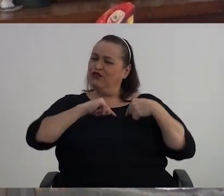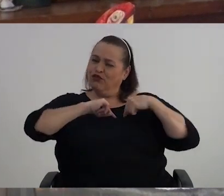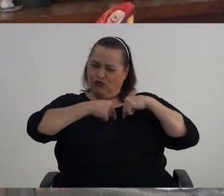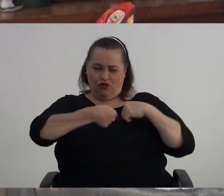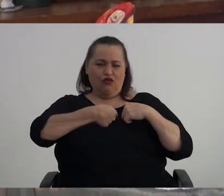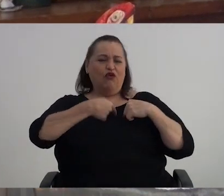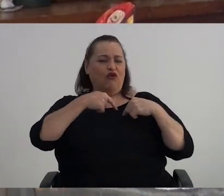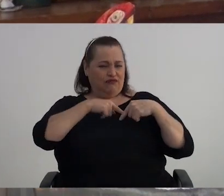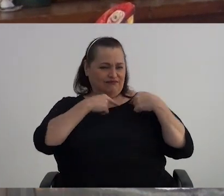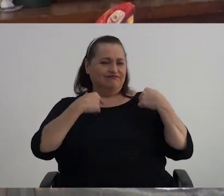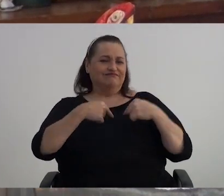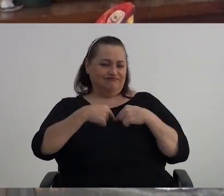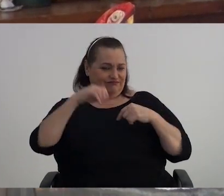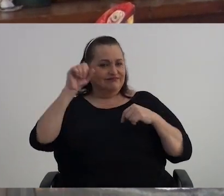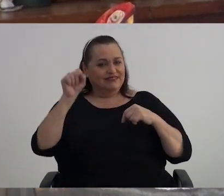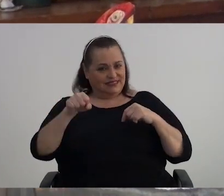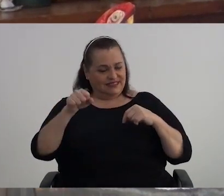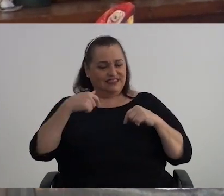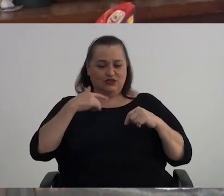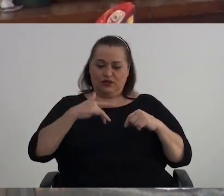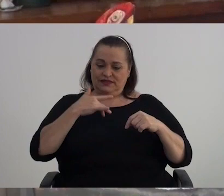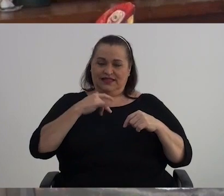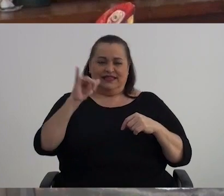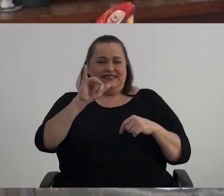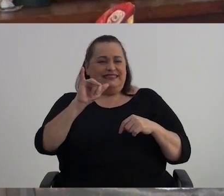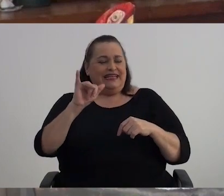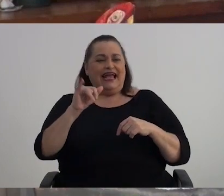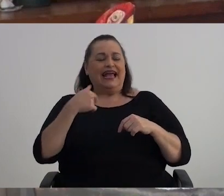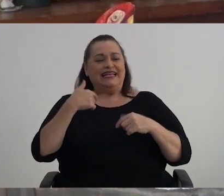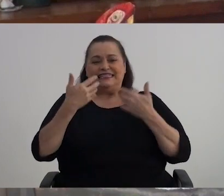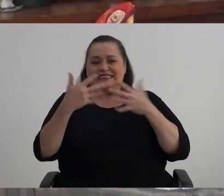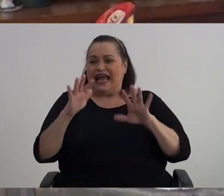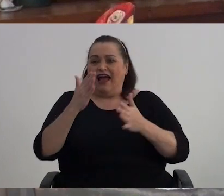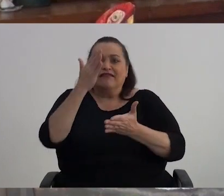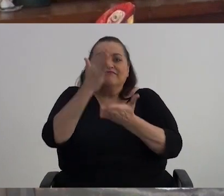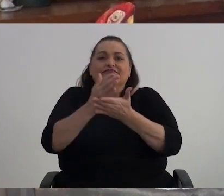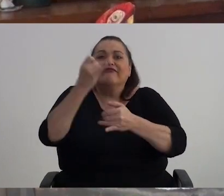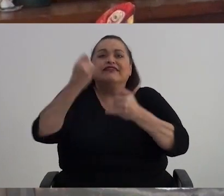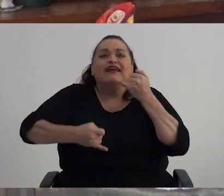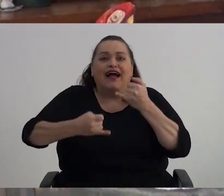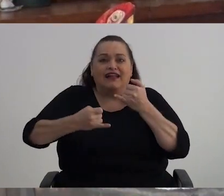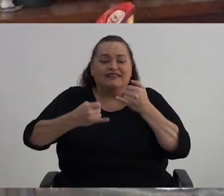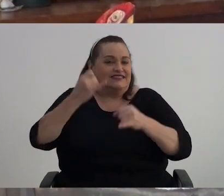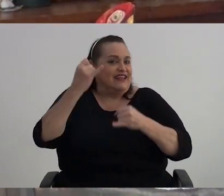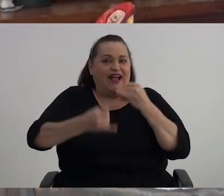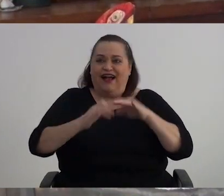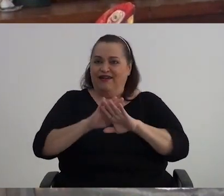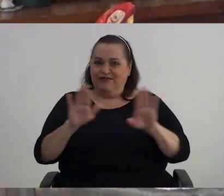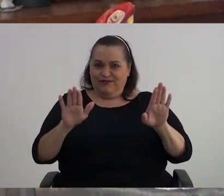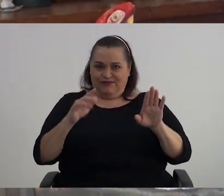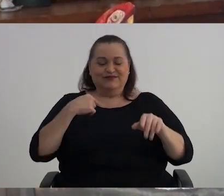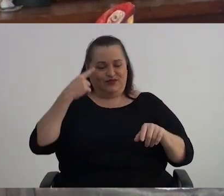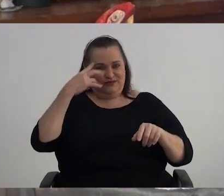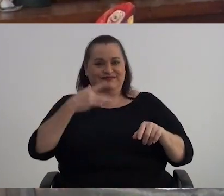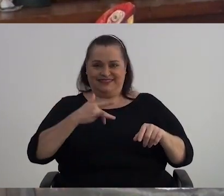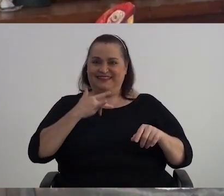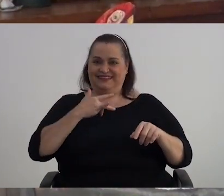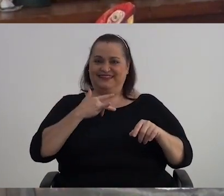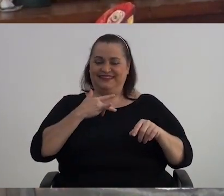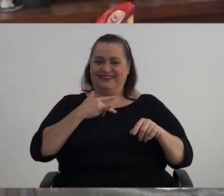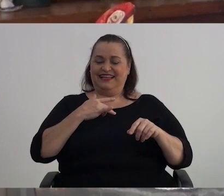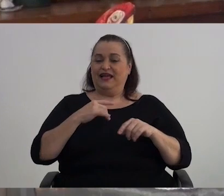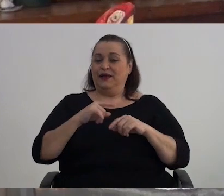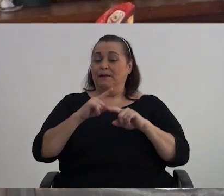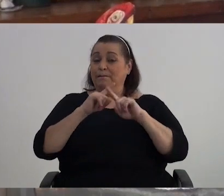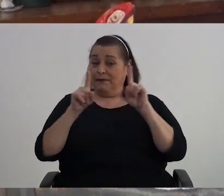grande En mi corazón De sentirme Como que ya Hasta aquí llegó todo Y se acabó Al